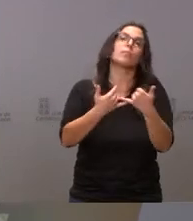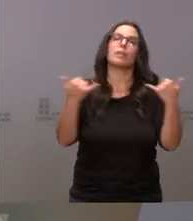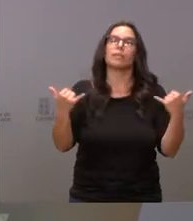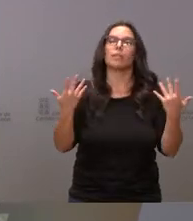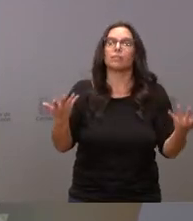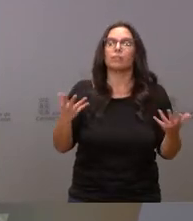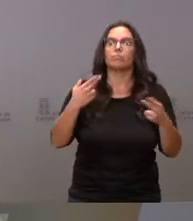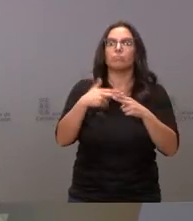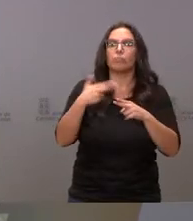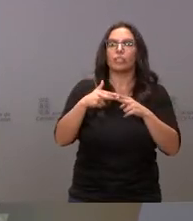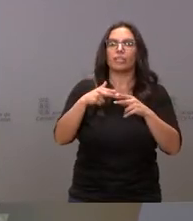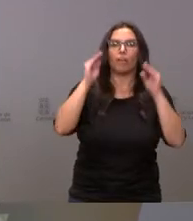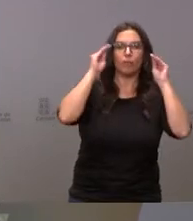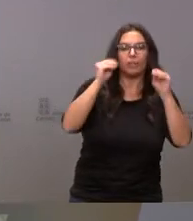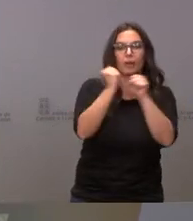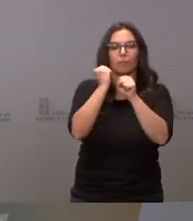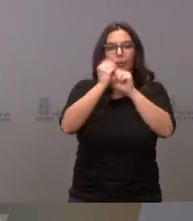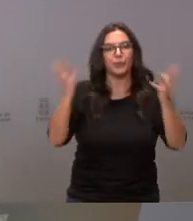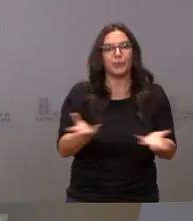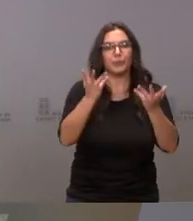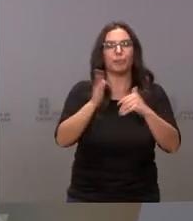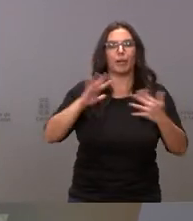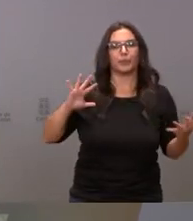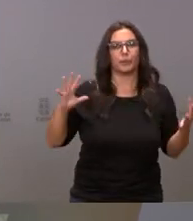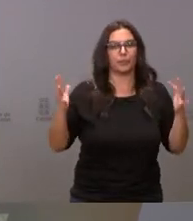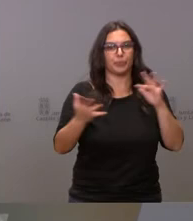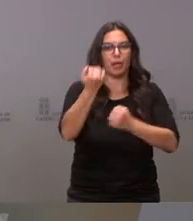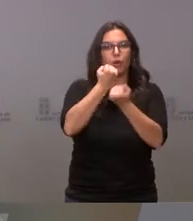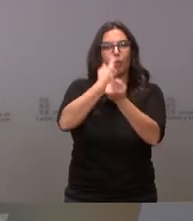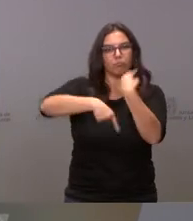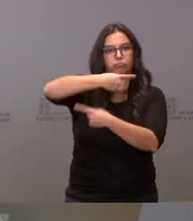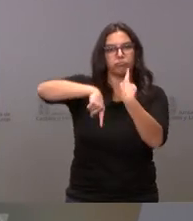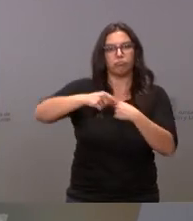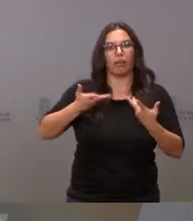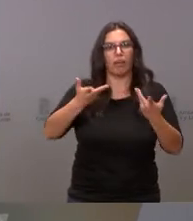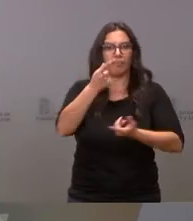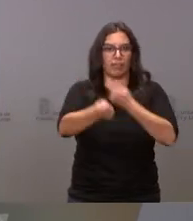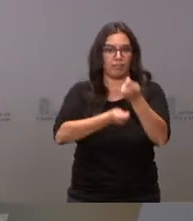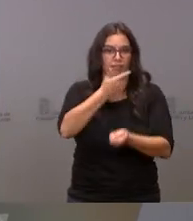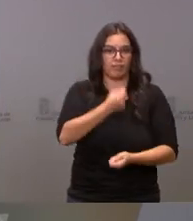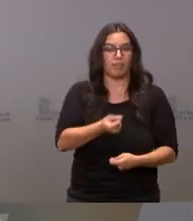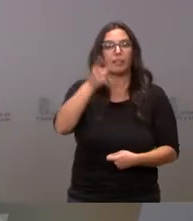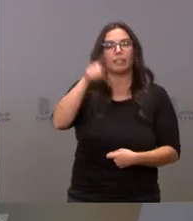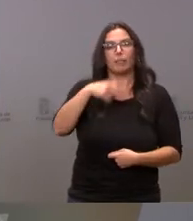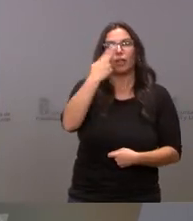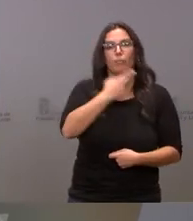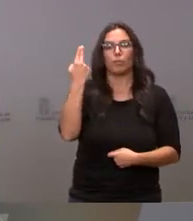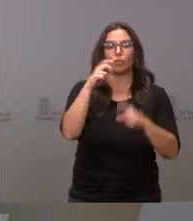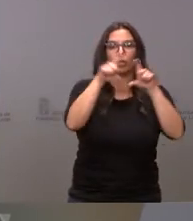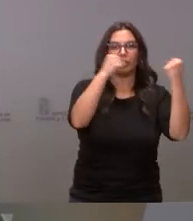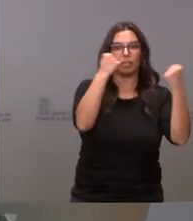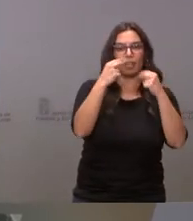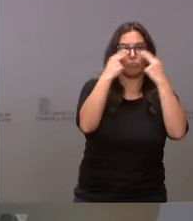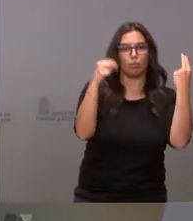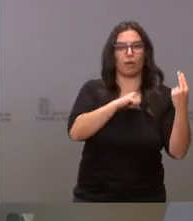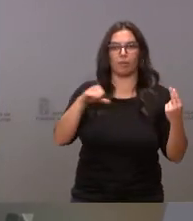promover políticas formativas y de empleo que favorezcan la transición hacia una economía circular. Y por último, fortalecer el compromiso de entidades públicas y privadas